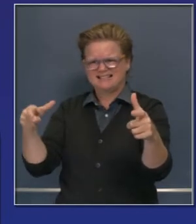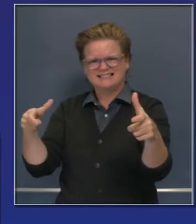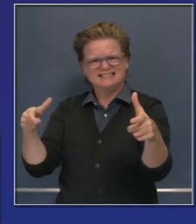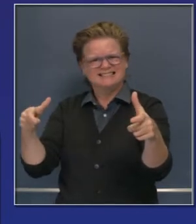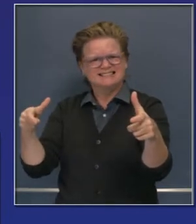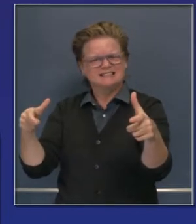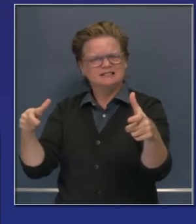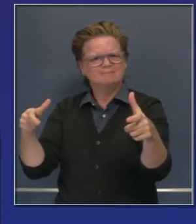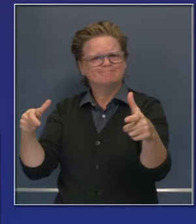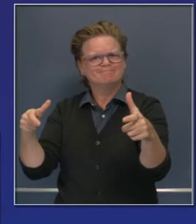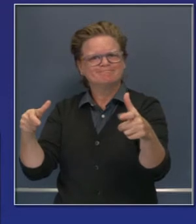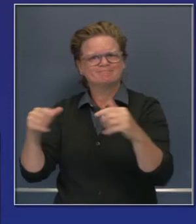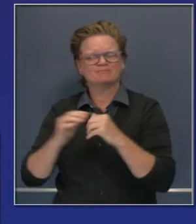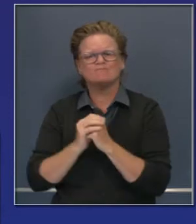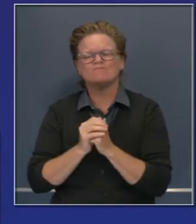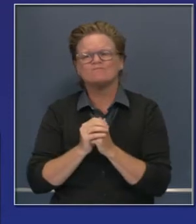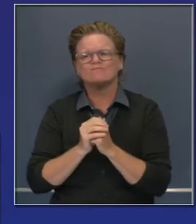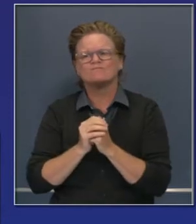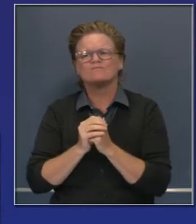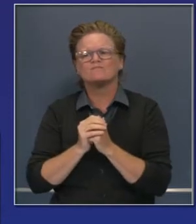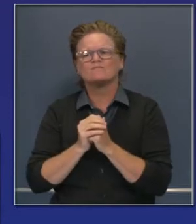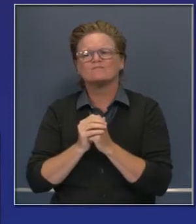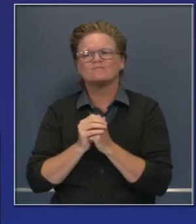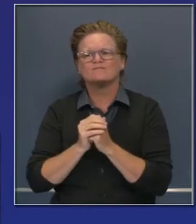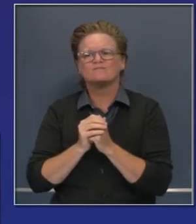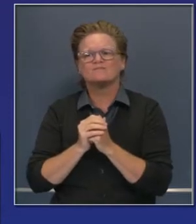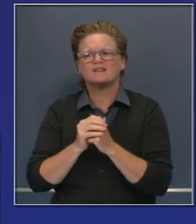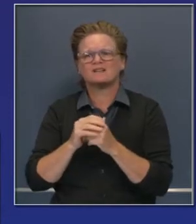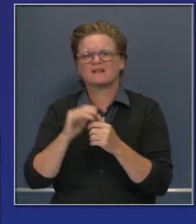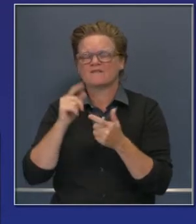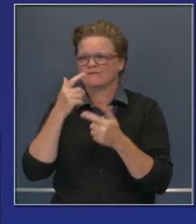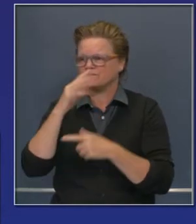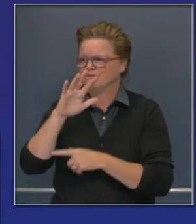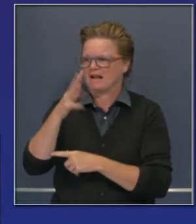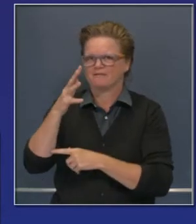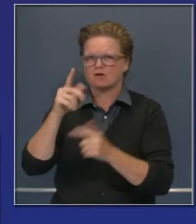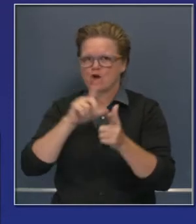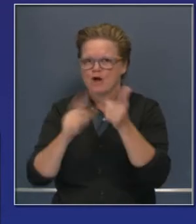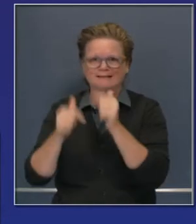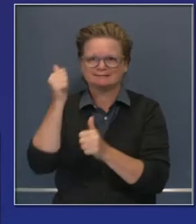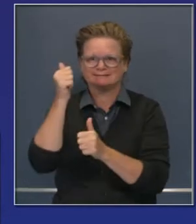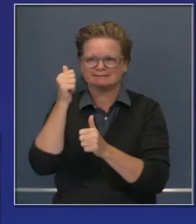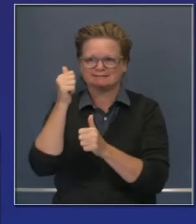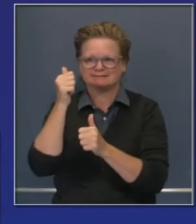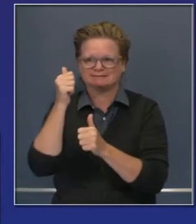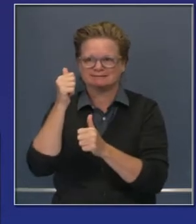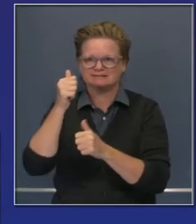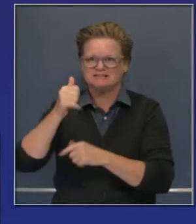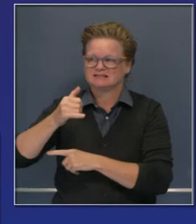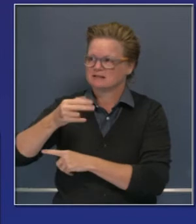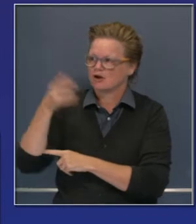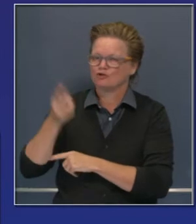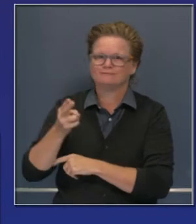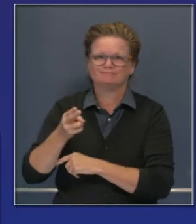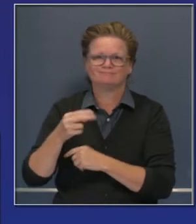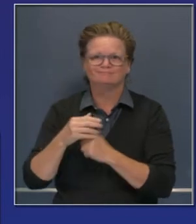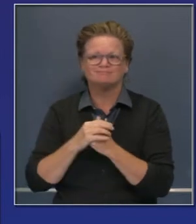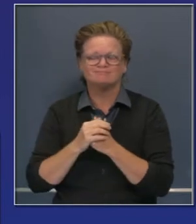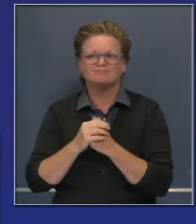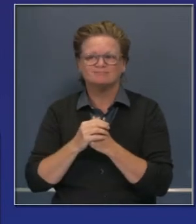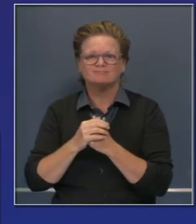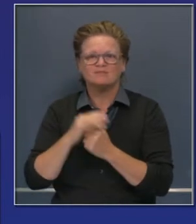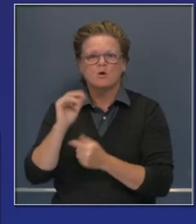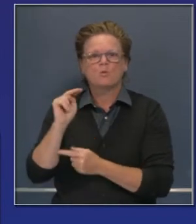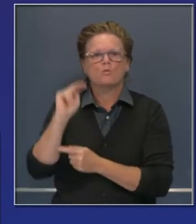el estado de California, el más grande en la historia de California. El otro complejo en el